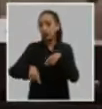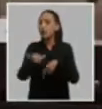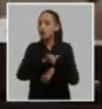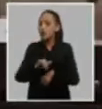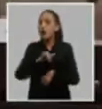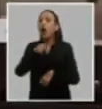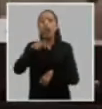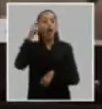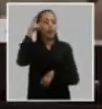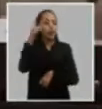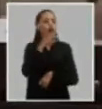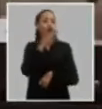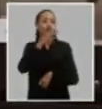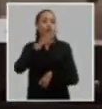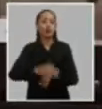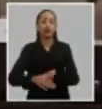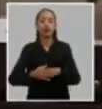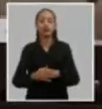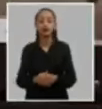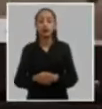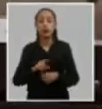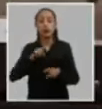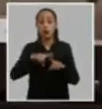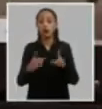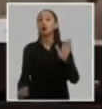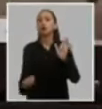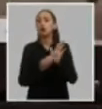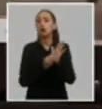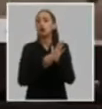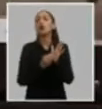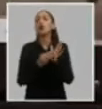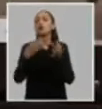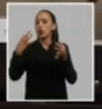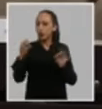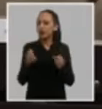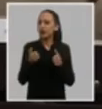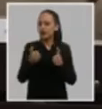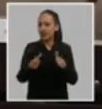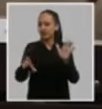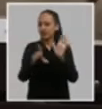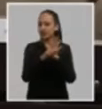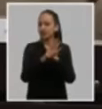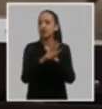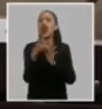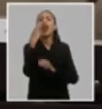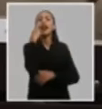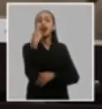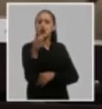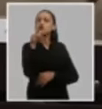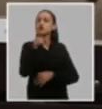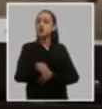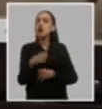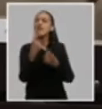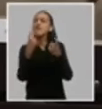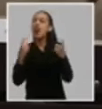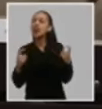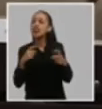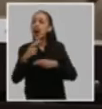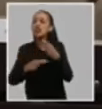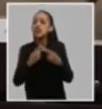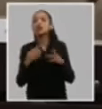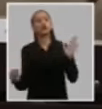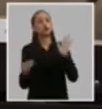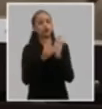de un documento robusto integral un documento también que reconoció críticamente lo que nos faltó por hacer y